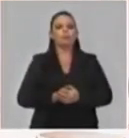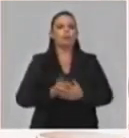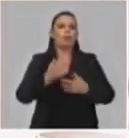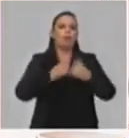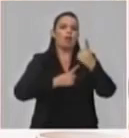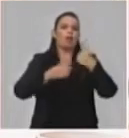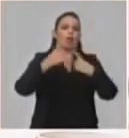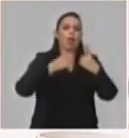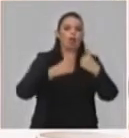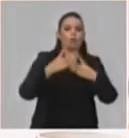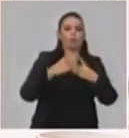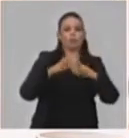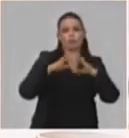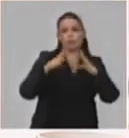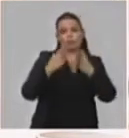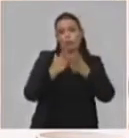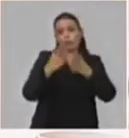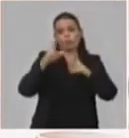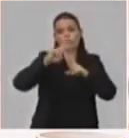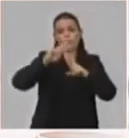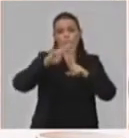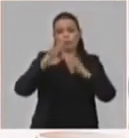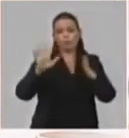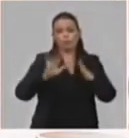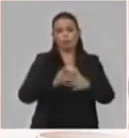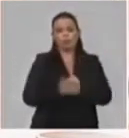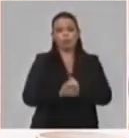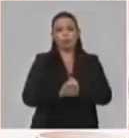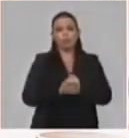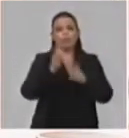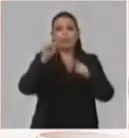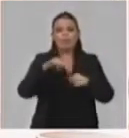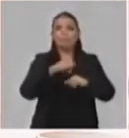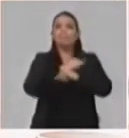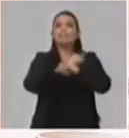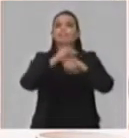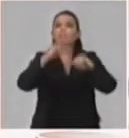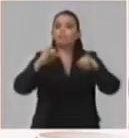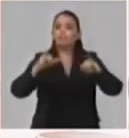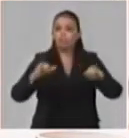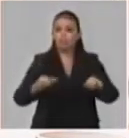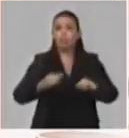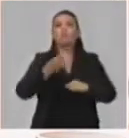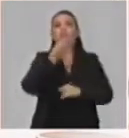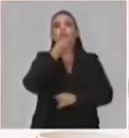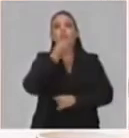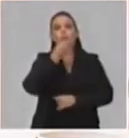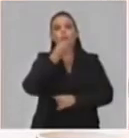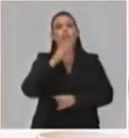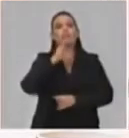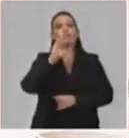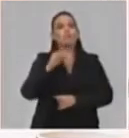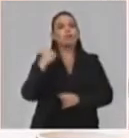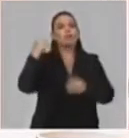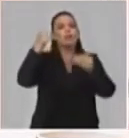actividades docentes televisivas, etc. Es decir, que esa es la información que yo puedo dar hasta el momento. Ese es.